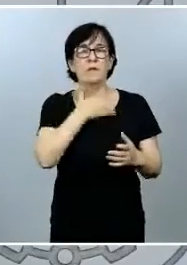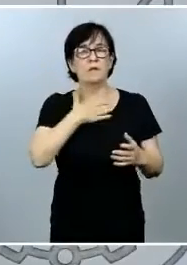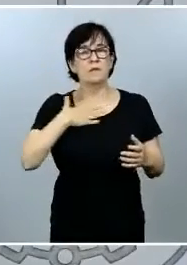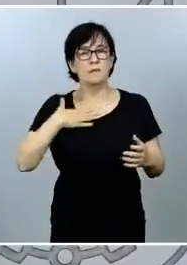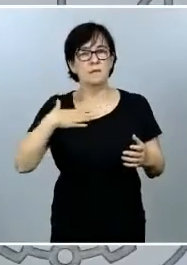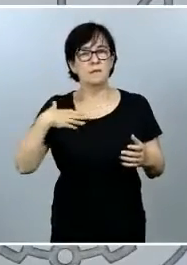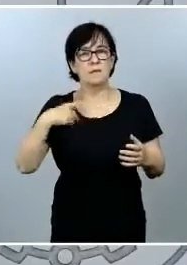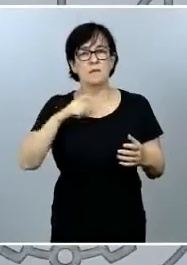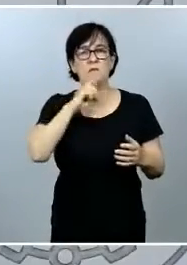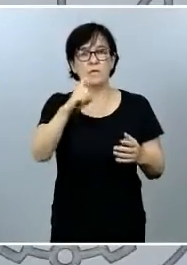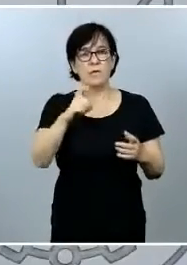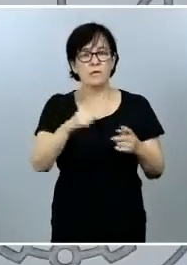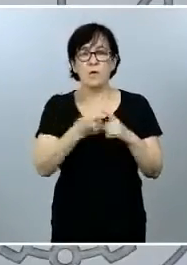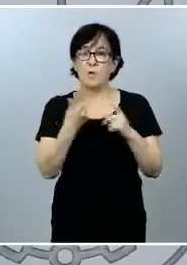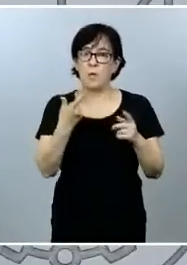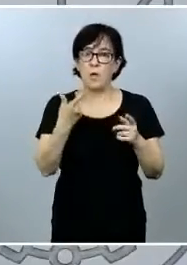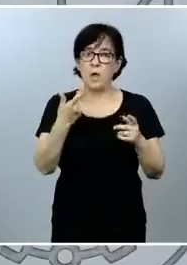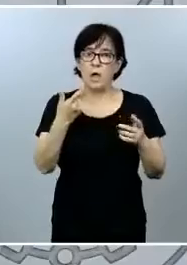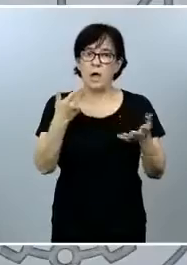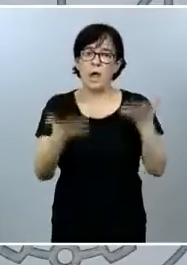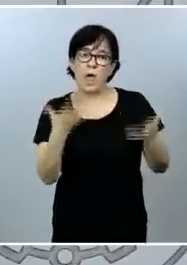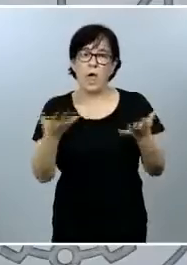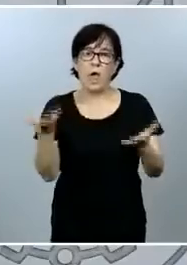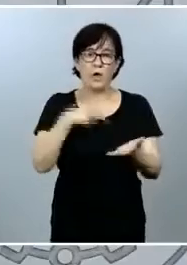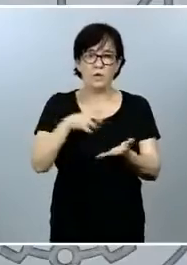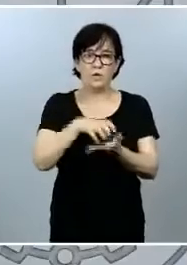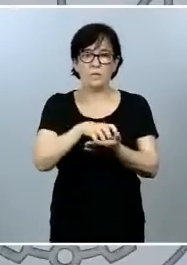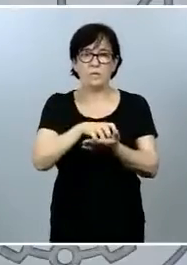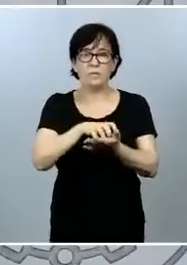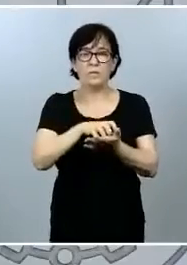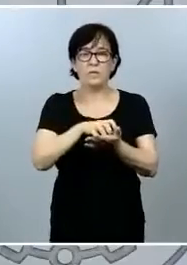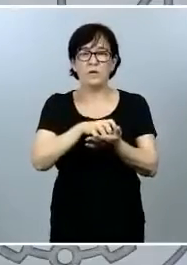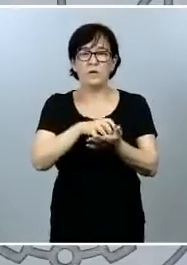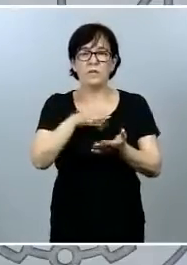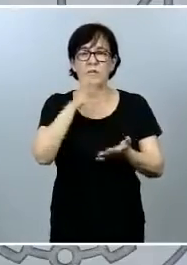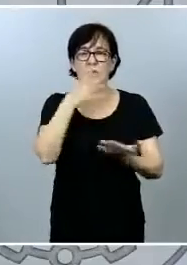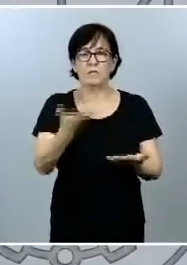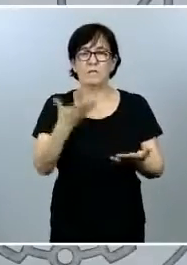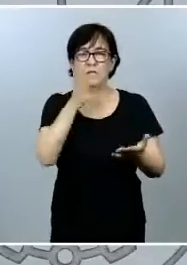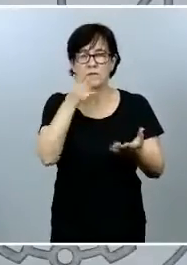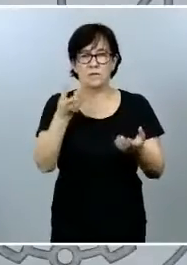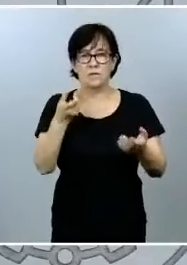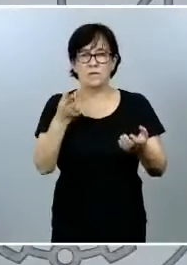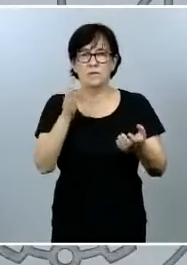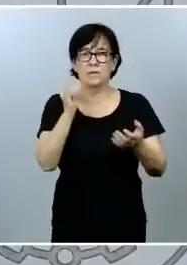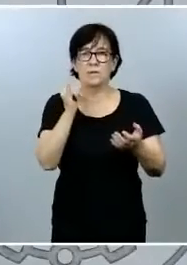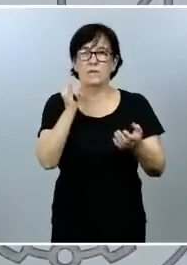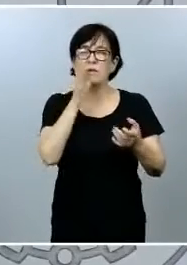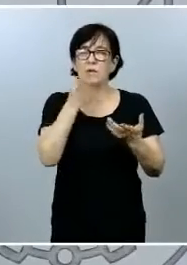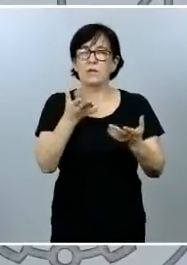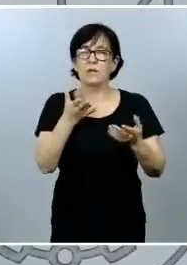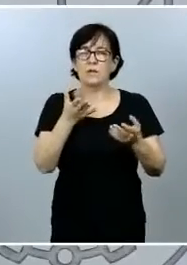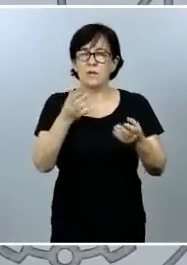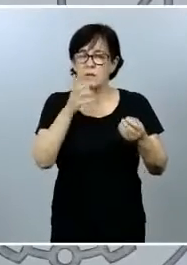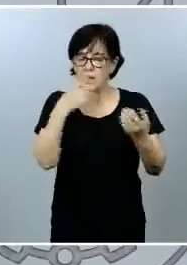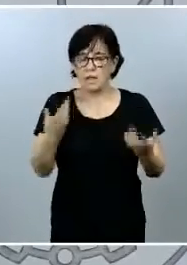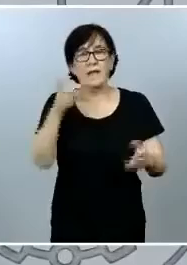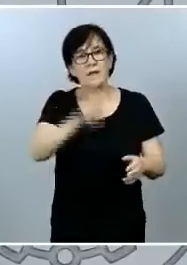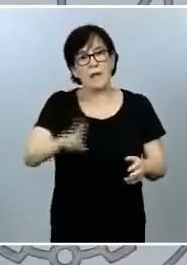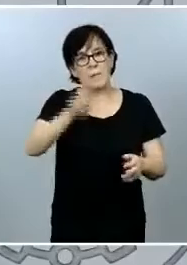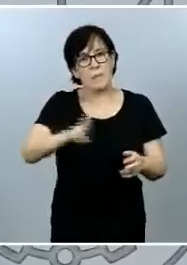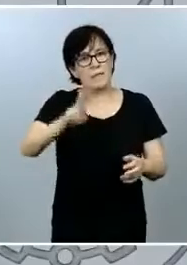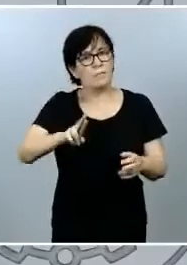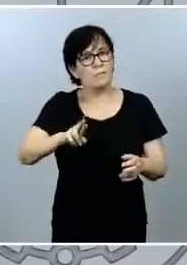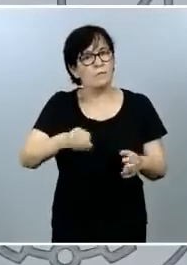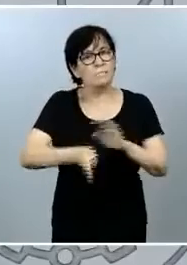saciedad, tiene que imperar la cautela. Los expertos siguen recomendando, en este sentido, que necesitamos una nueva